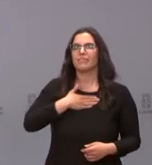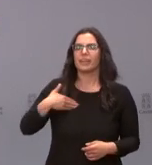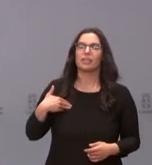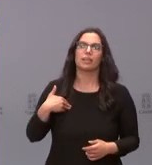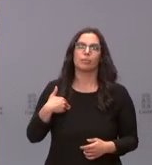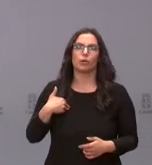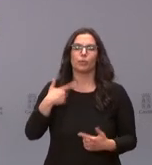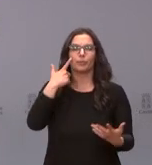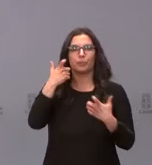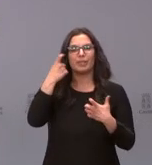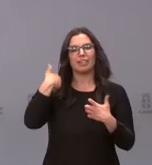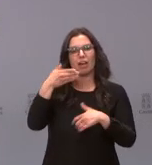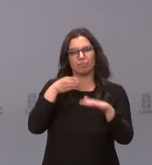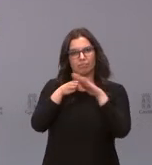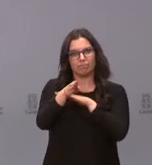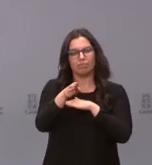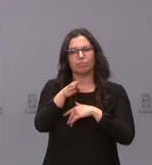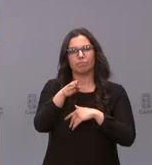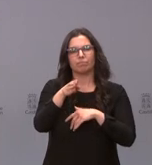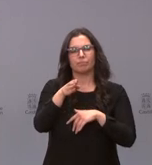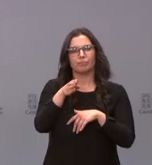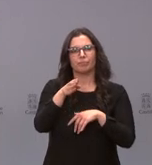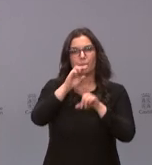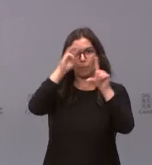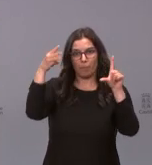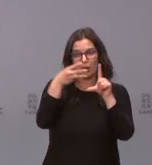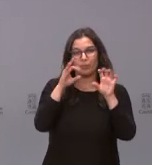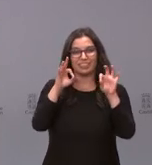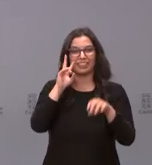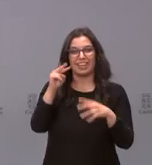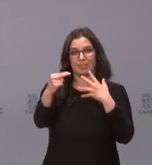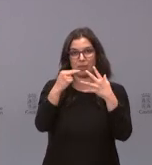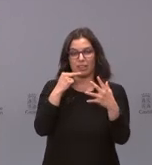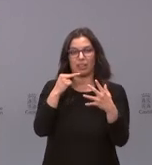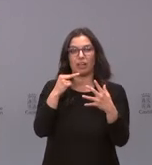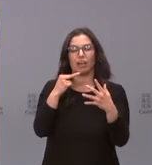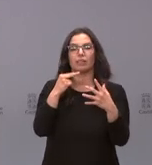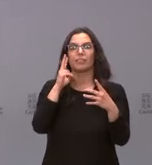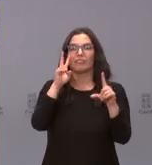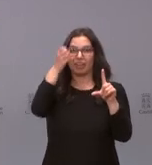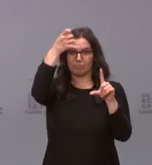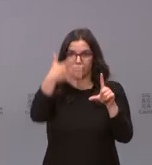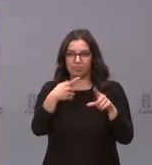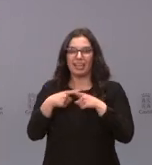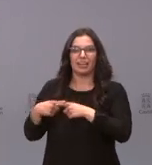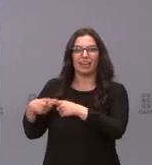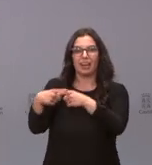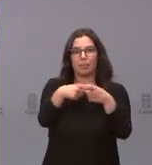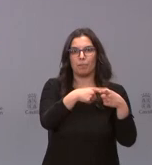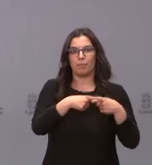en la página de transparencia el reparto de la